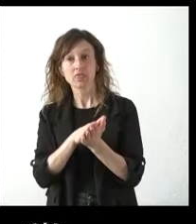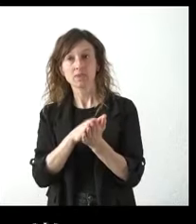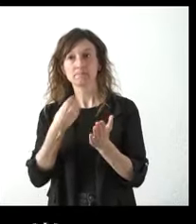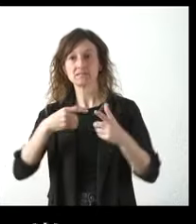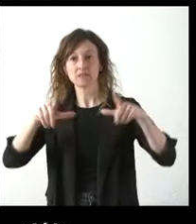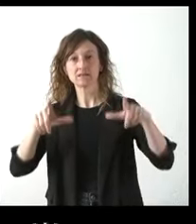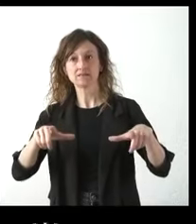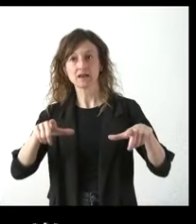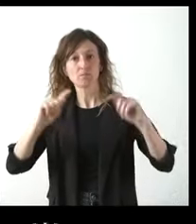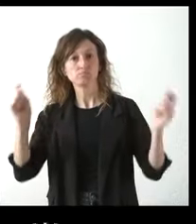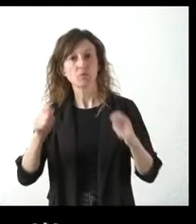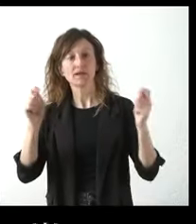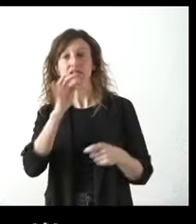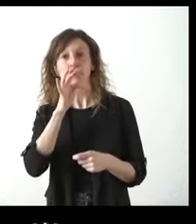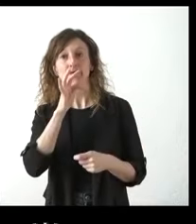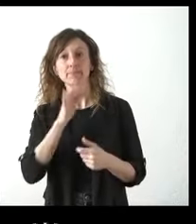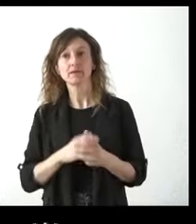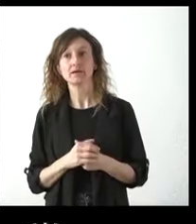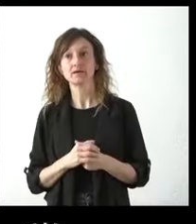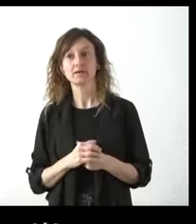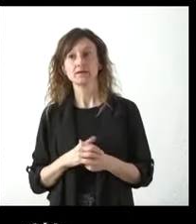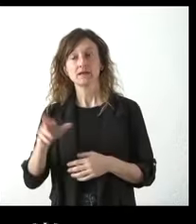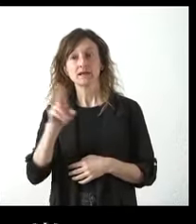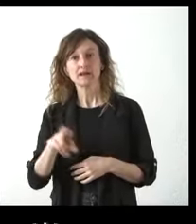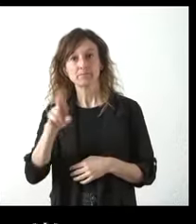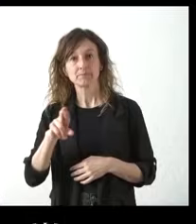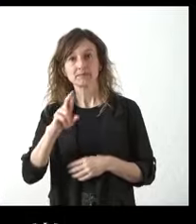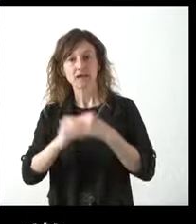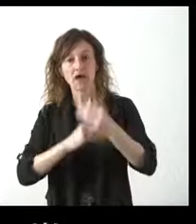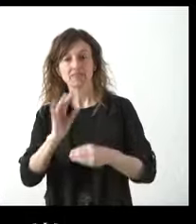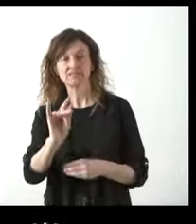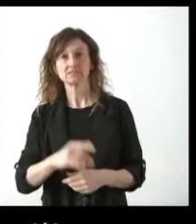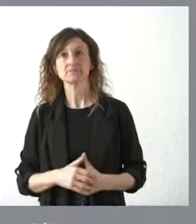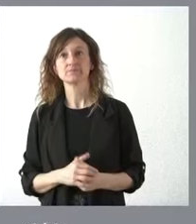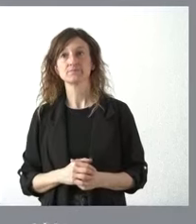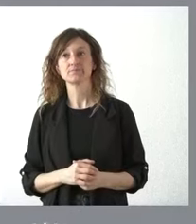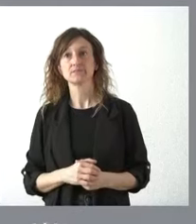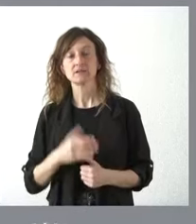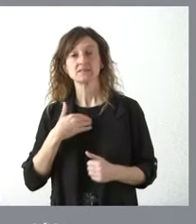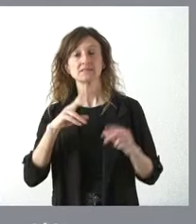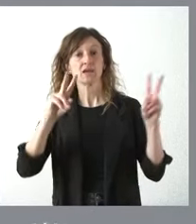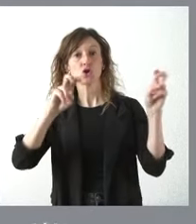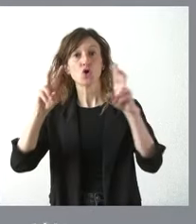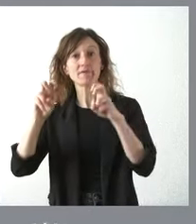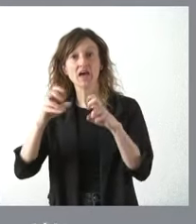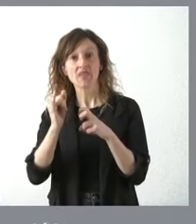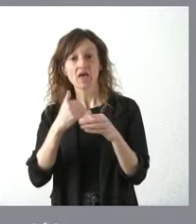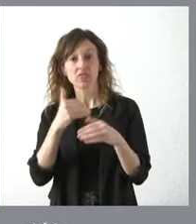sala aún sigue publicada y que él insiste que eso se lleve a cabo si tuviéramos alguna novedad sobre este asunto se la